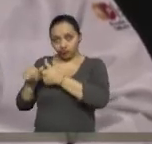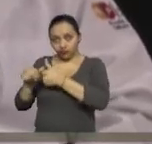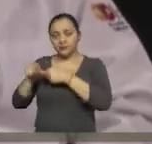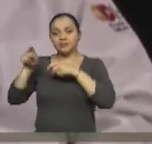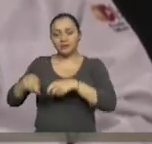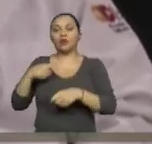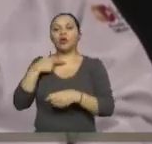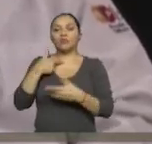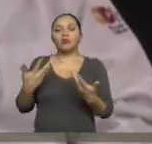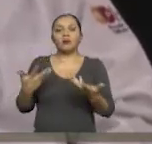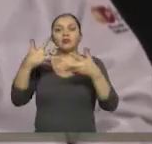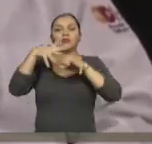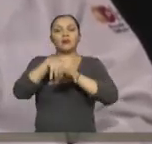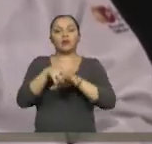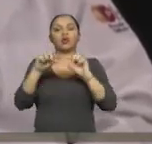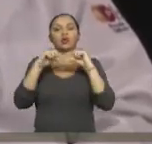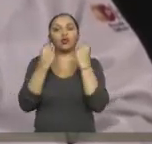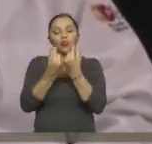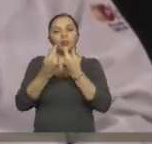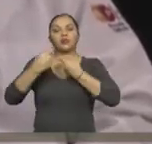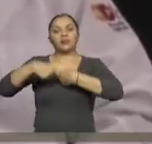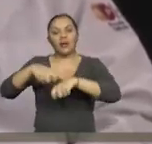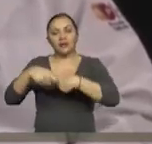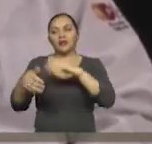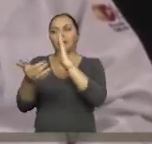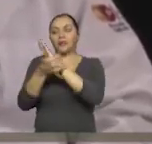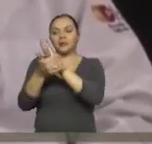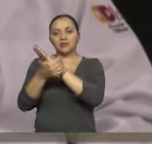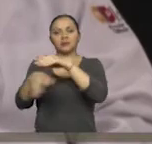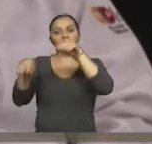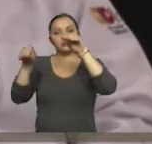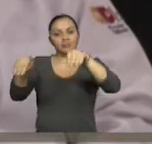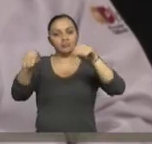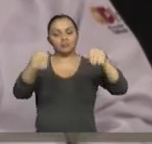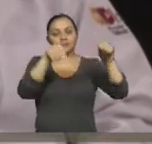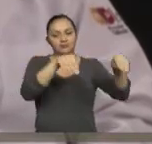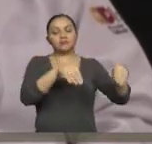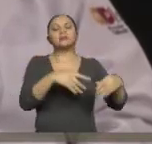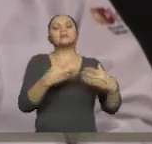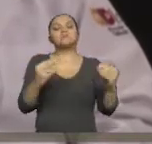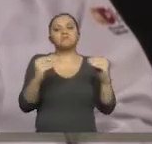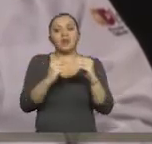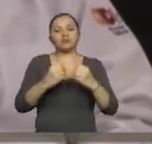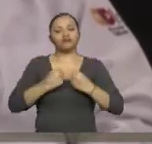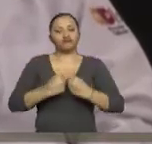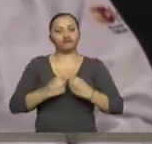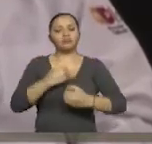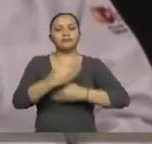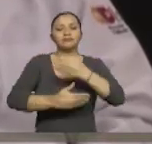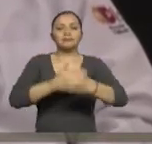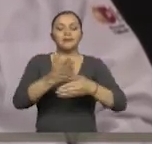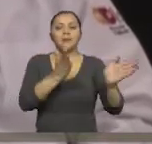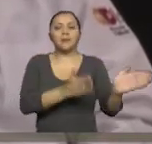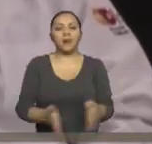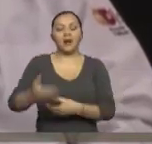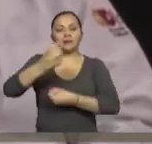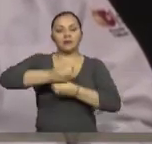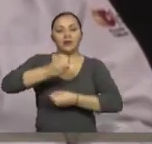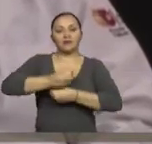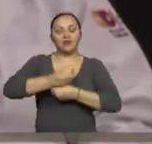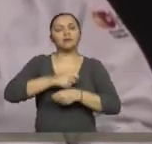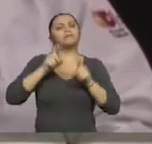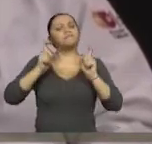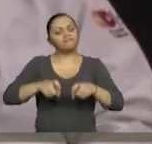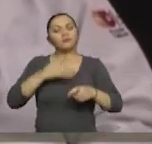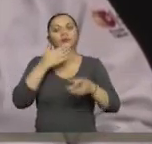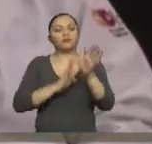integración a través de grupos, a través de la capacitación. Entonces, se está fortaleciendo también las otras acciones que son necesarias